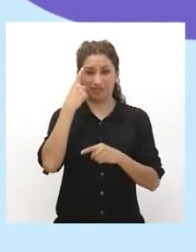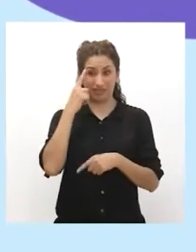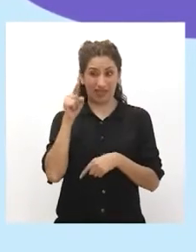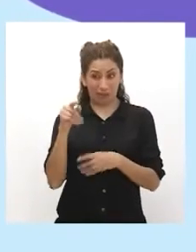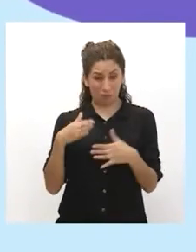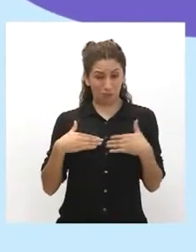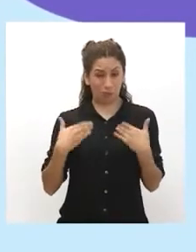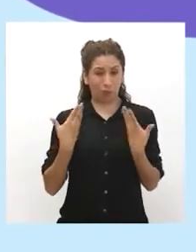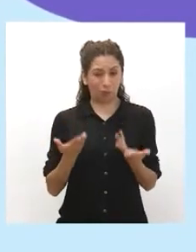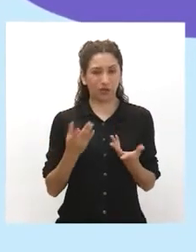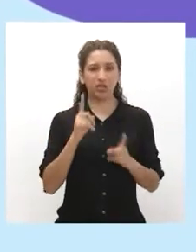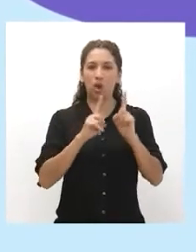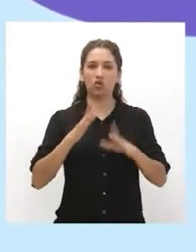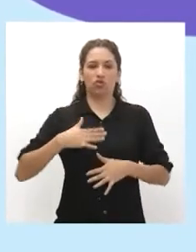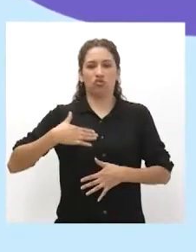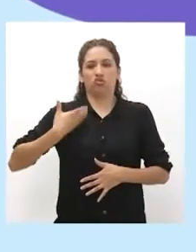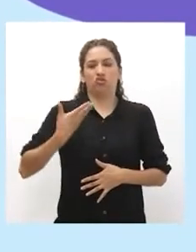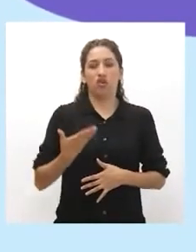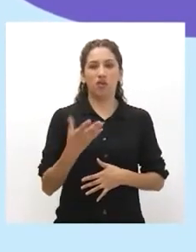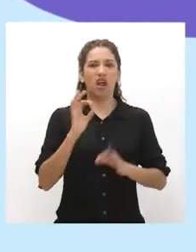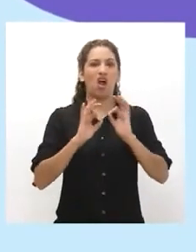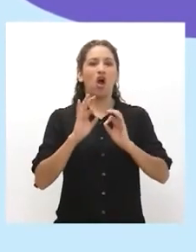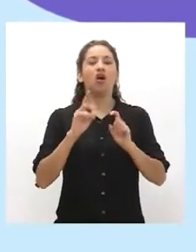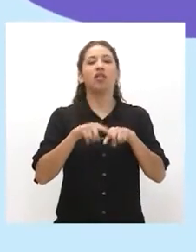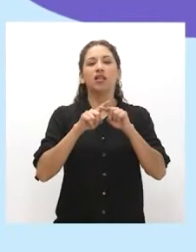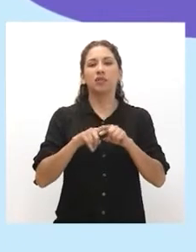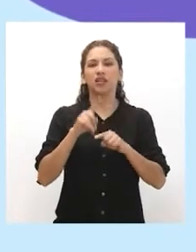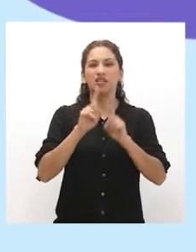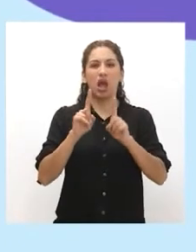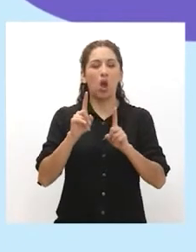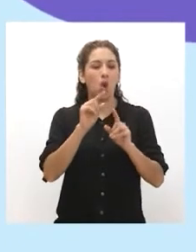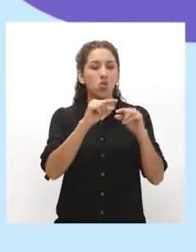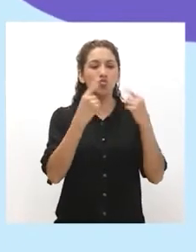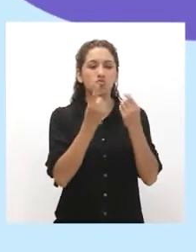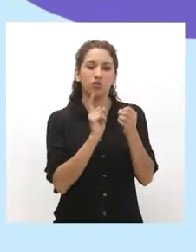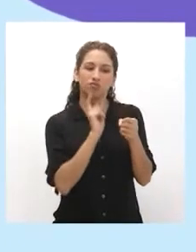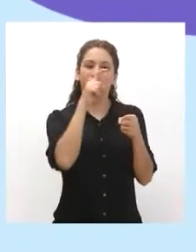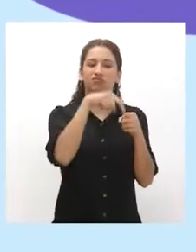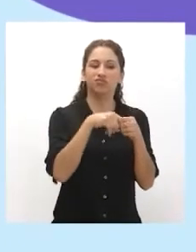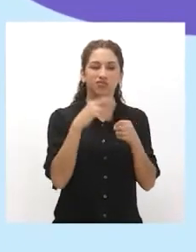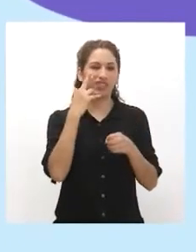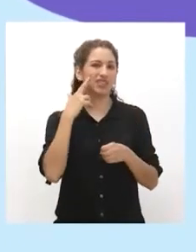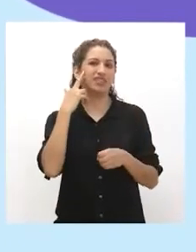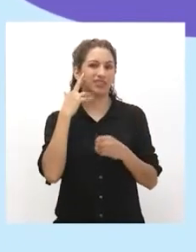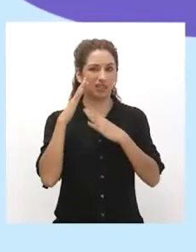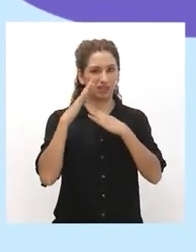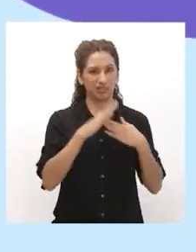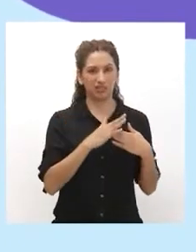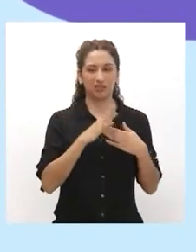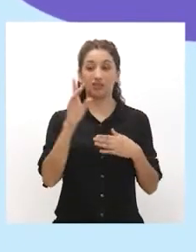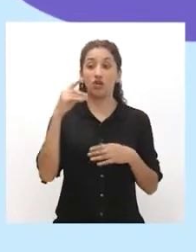propuestas de quienes pertenecen a grupos racialmente discriminados, pasando por alto sus opiniones.